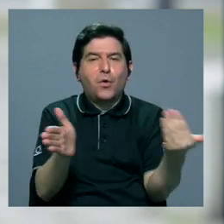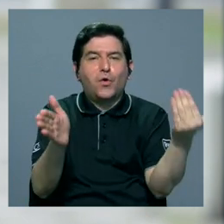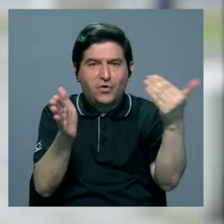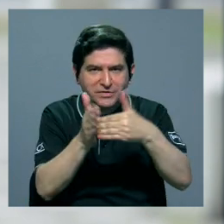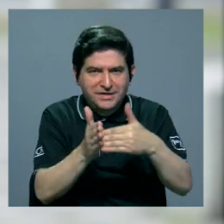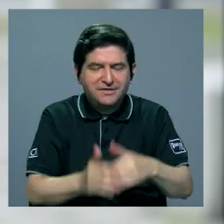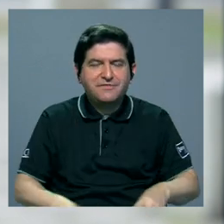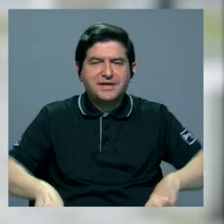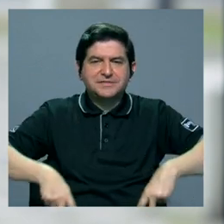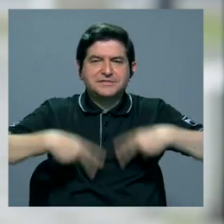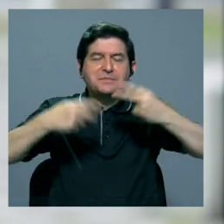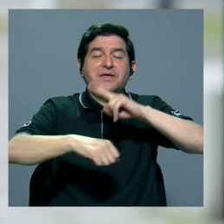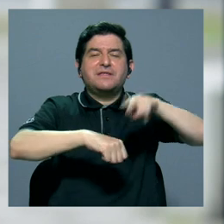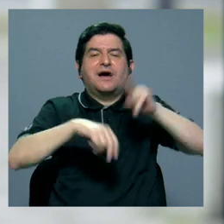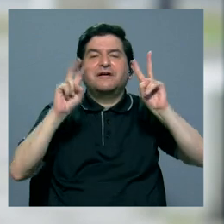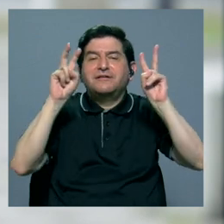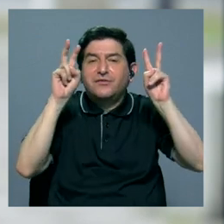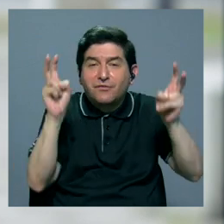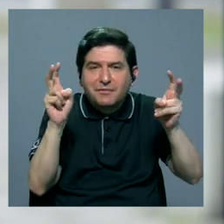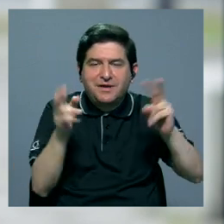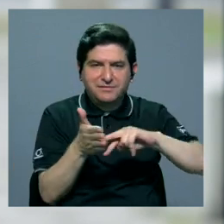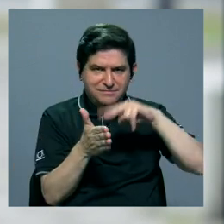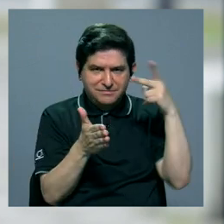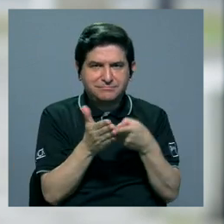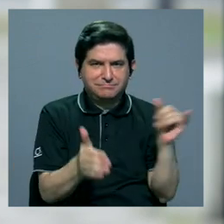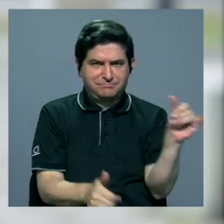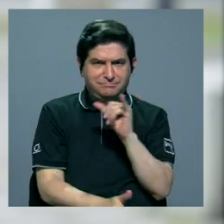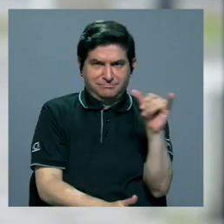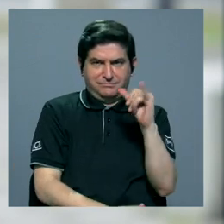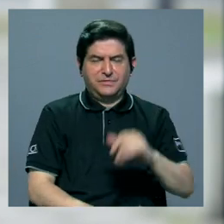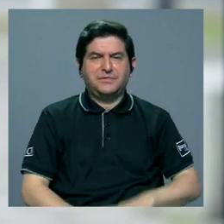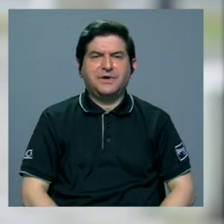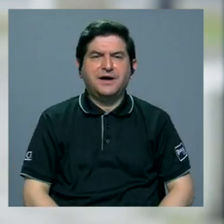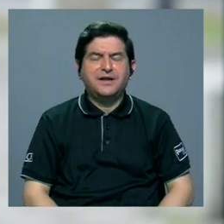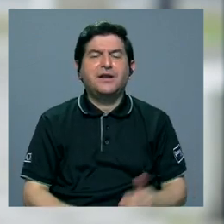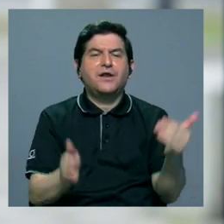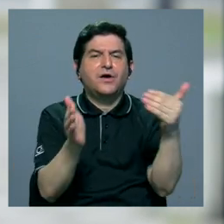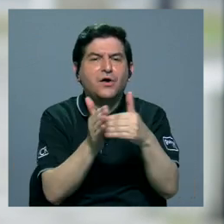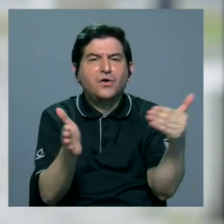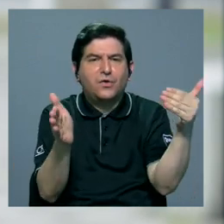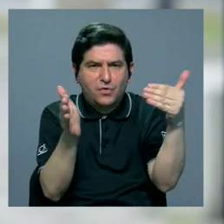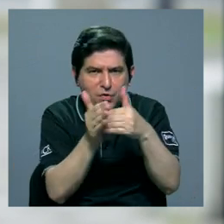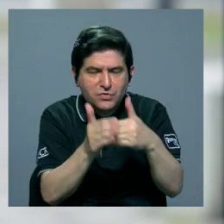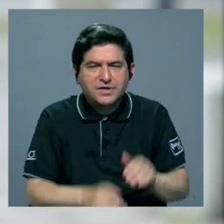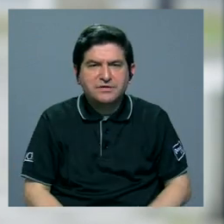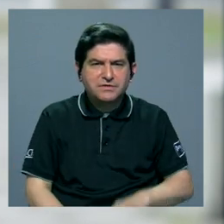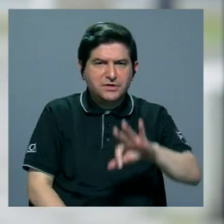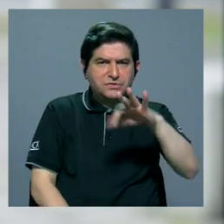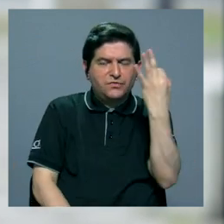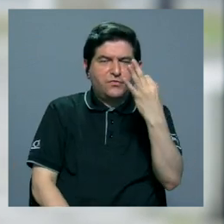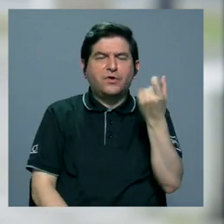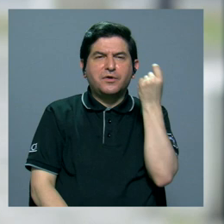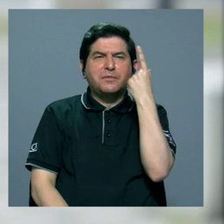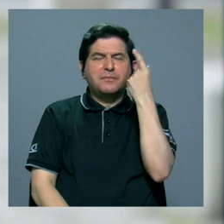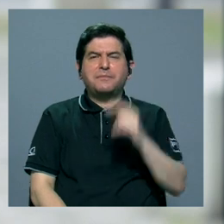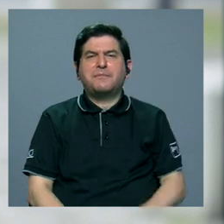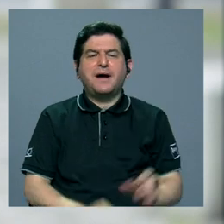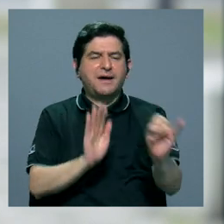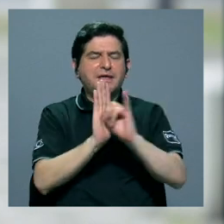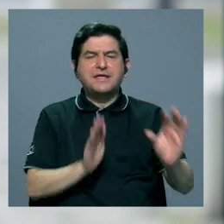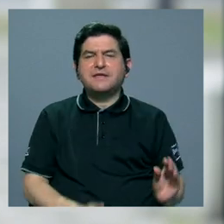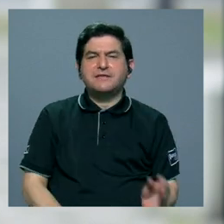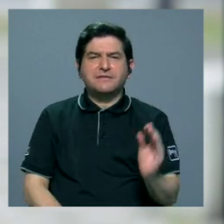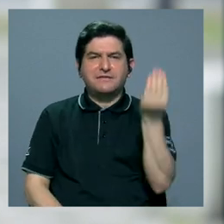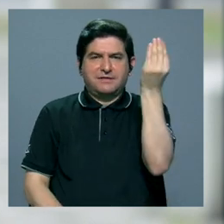a la vida un poco más normal Significa también el retorno a modos de comprender Y identidades